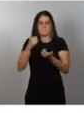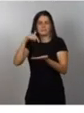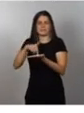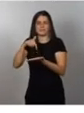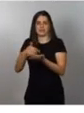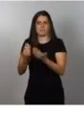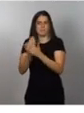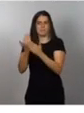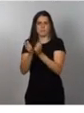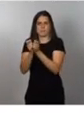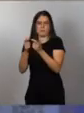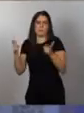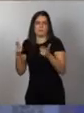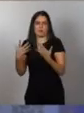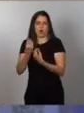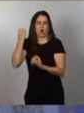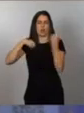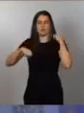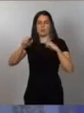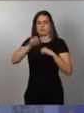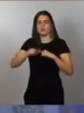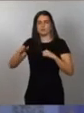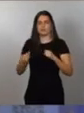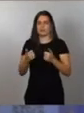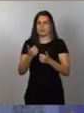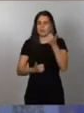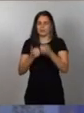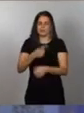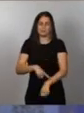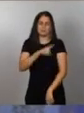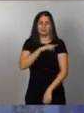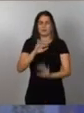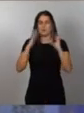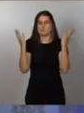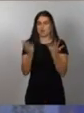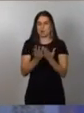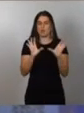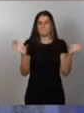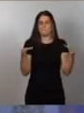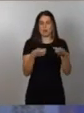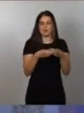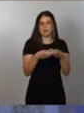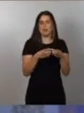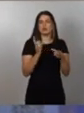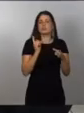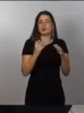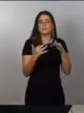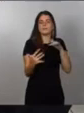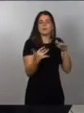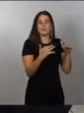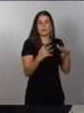extremadamente competitivos en todo el mundo. El partido no solo se juega en nuestras fronteras.